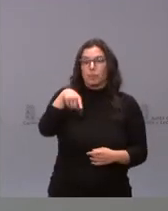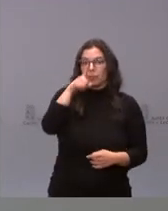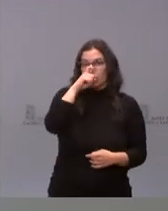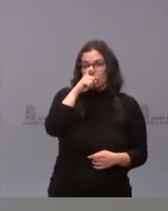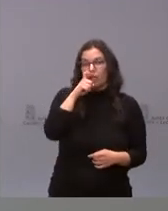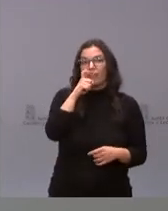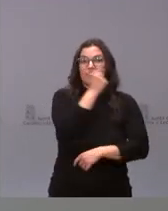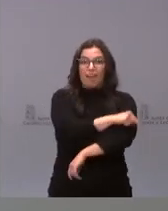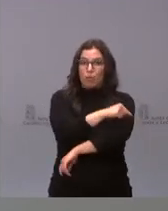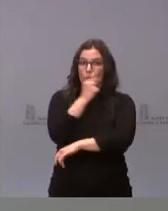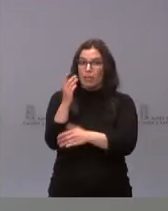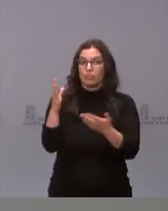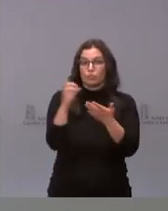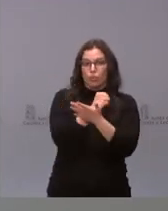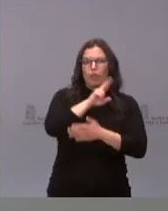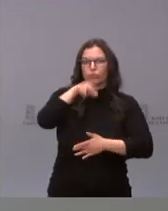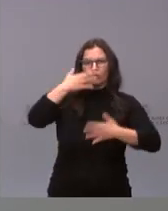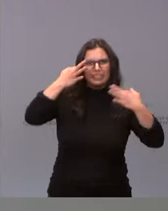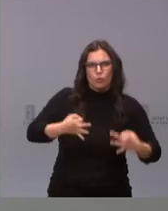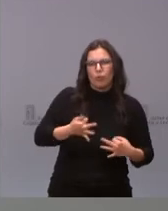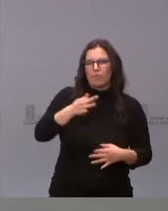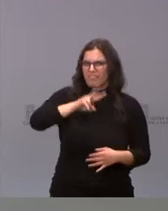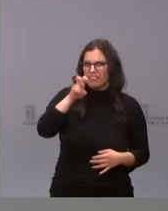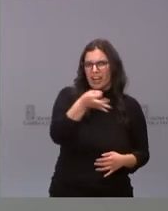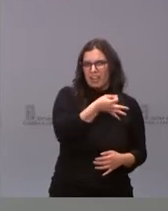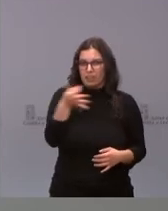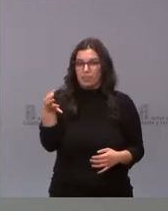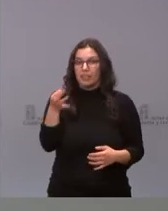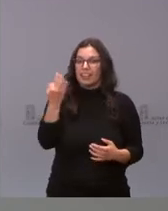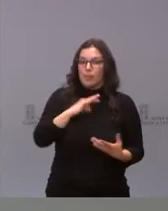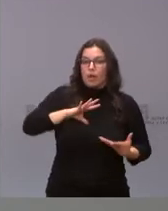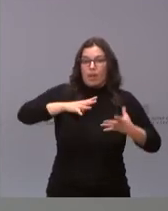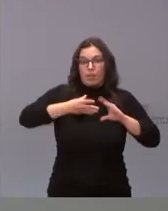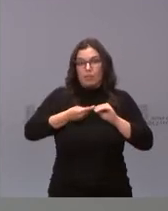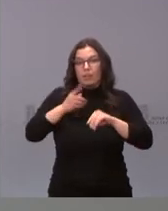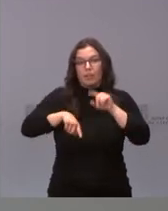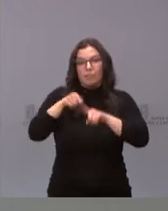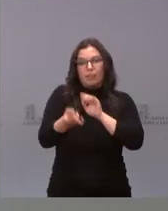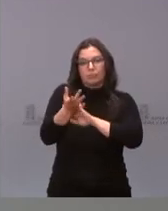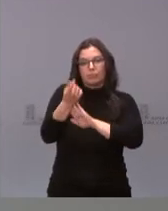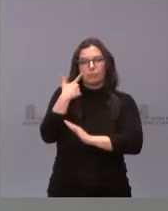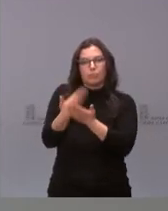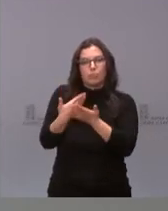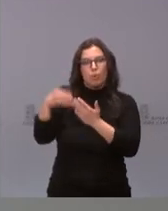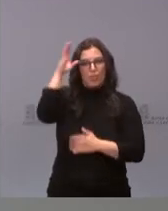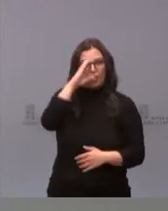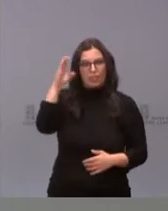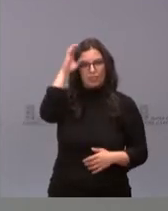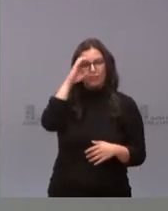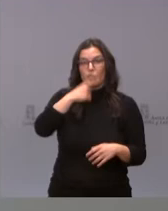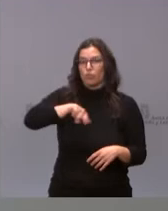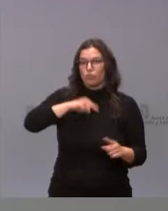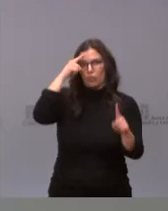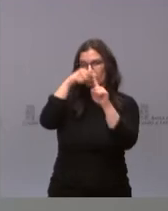vacunas son seguras y son eficaces y debemos de ir adaptándonos a las evidencias científicas. Nuestro objetivo es seguir